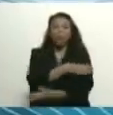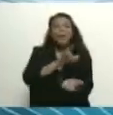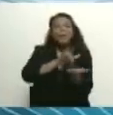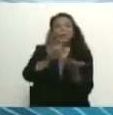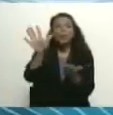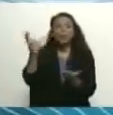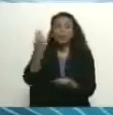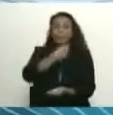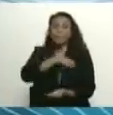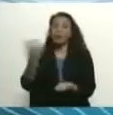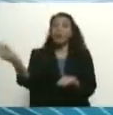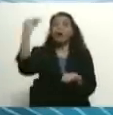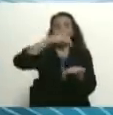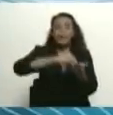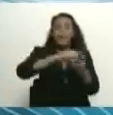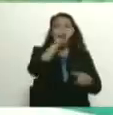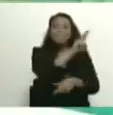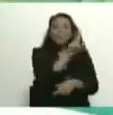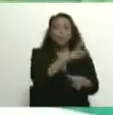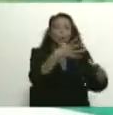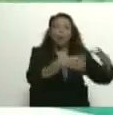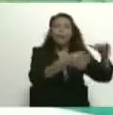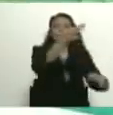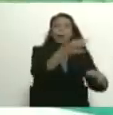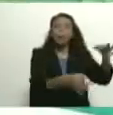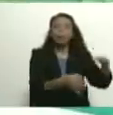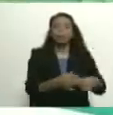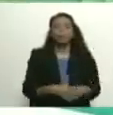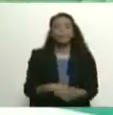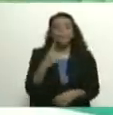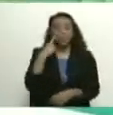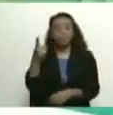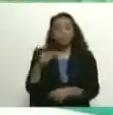desde España, presidente. Correcto. Eso lo anuncia el fiscal general de la República. Así es. Gracias. Gracias.